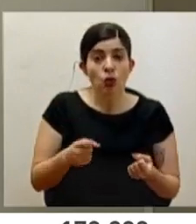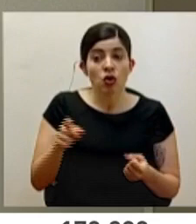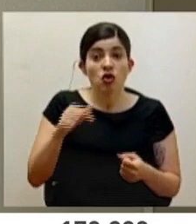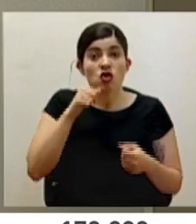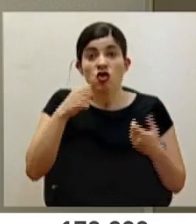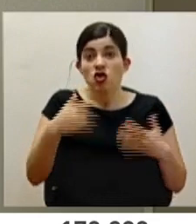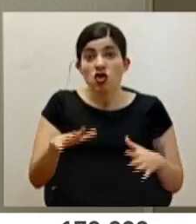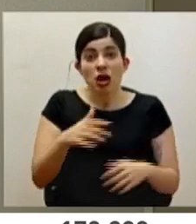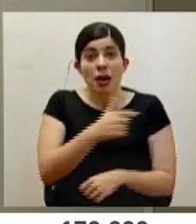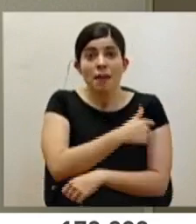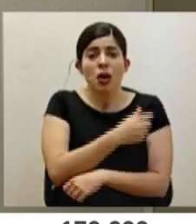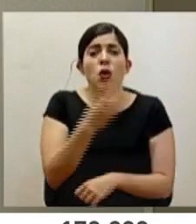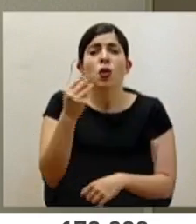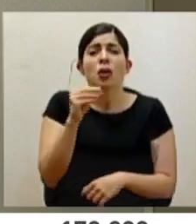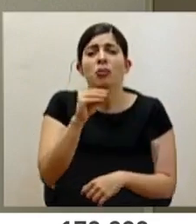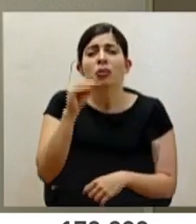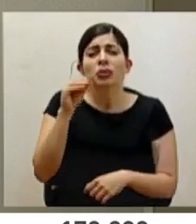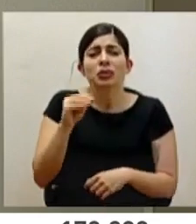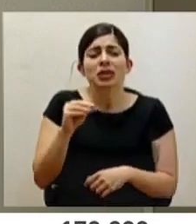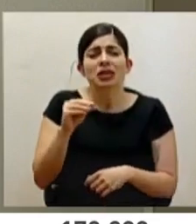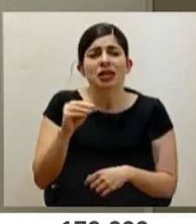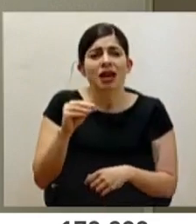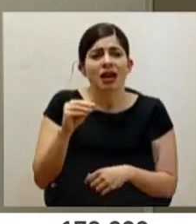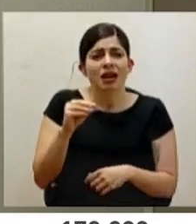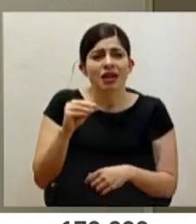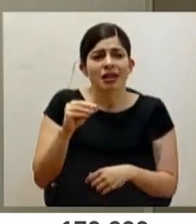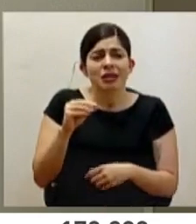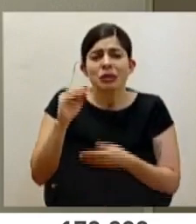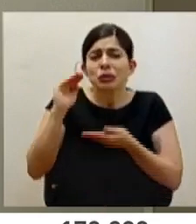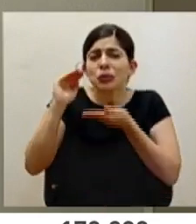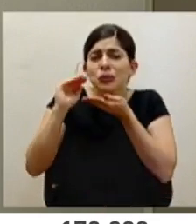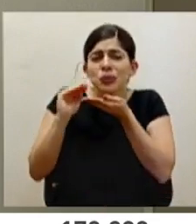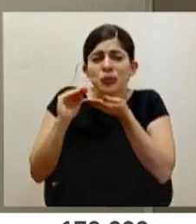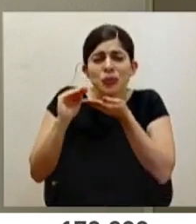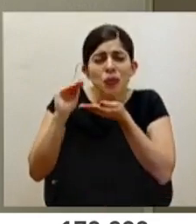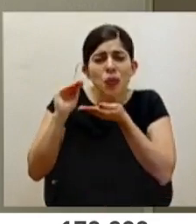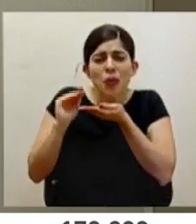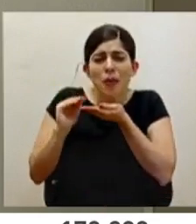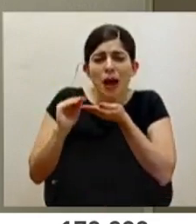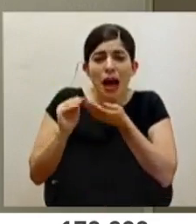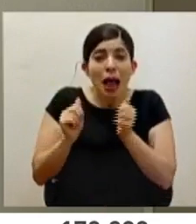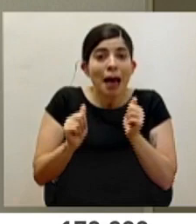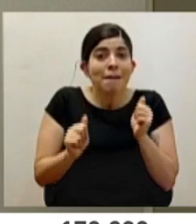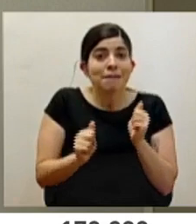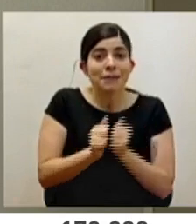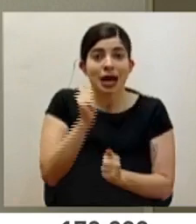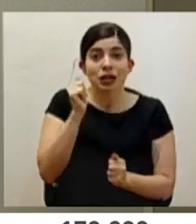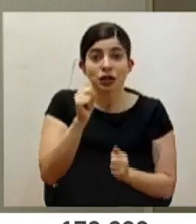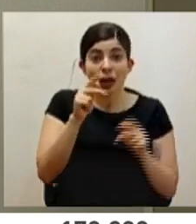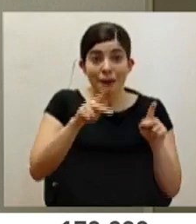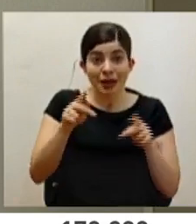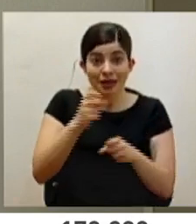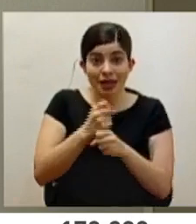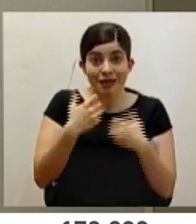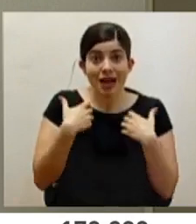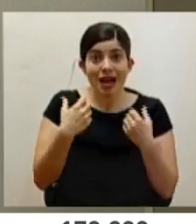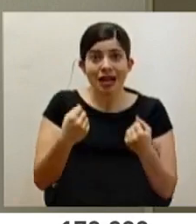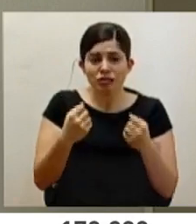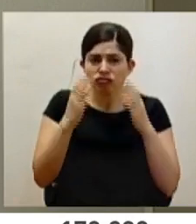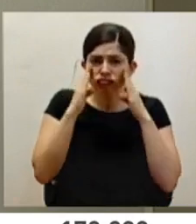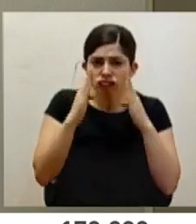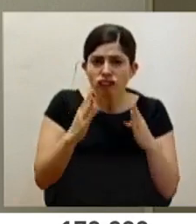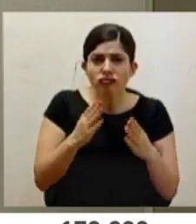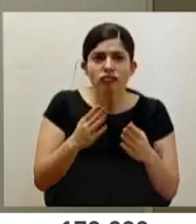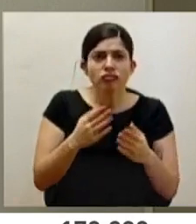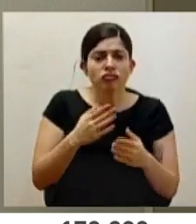a vacunar, representa un porcentaje muy bajo. La gran mayoría del personal de salud está ávido,